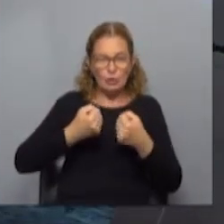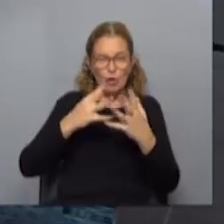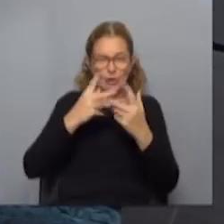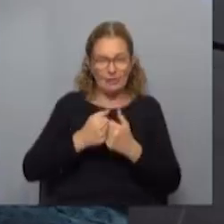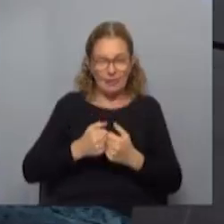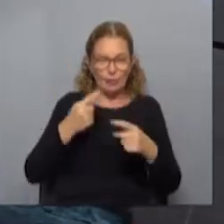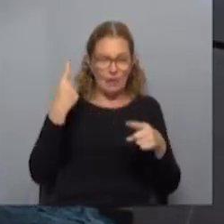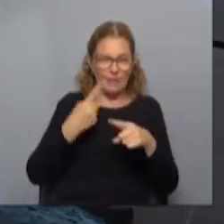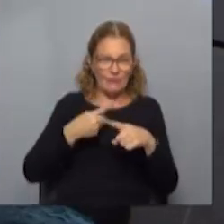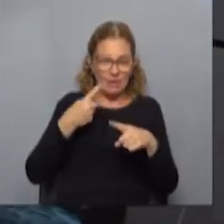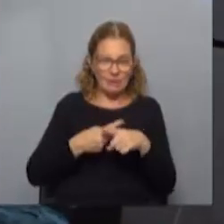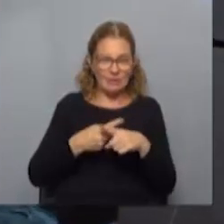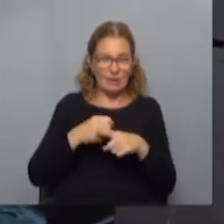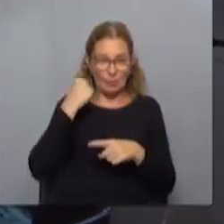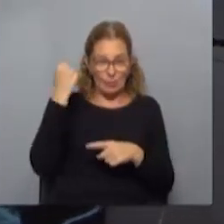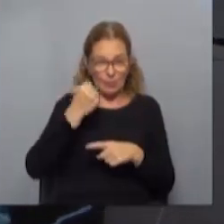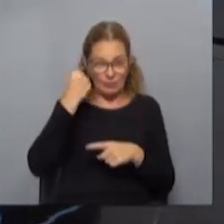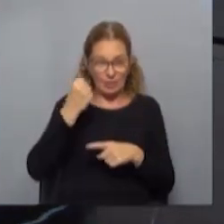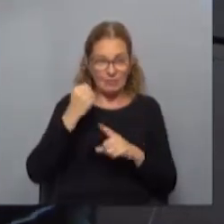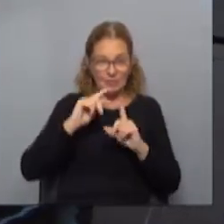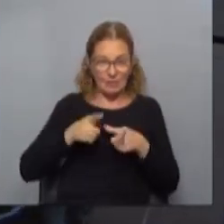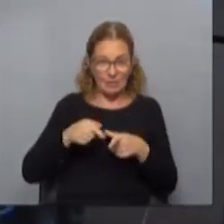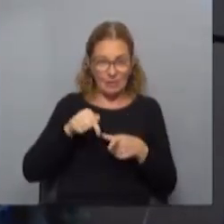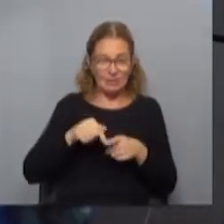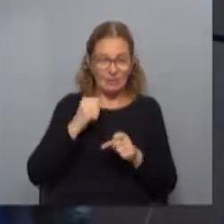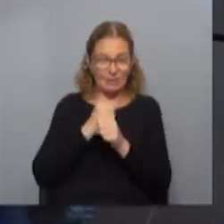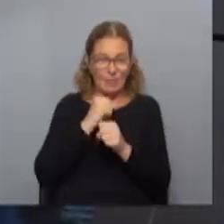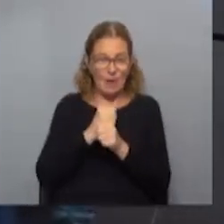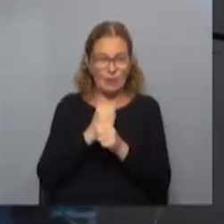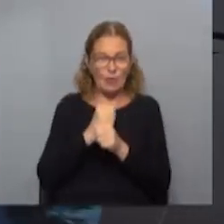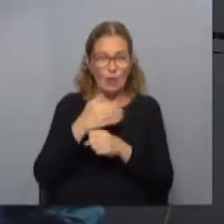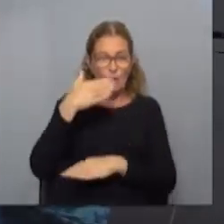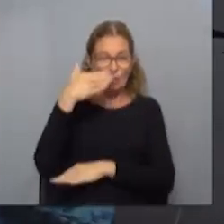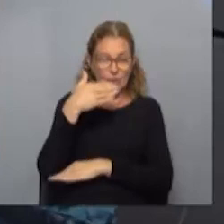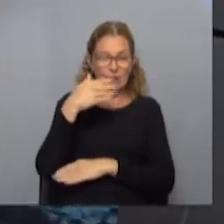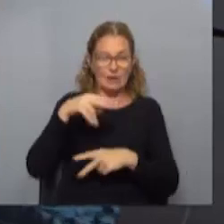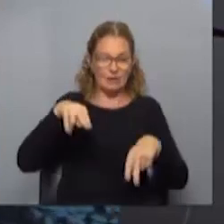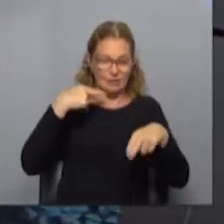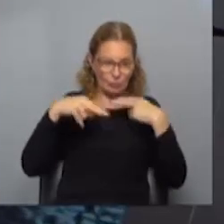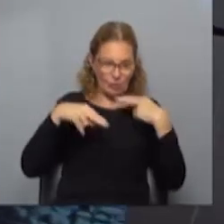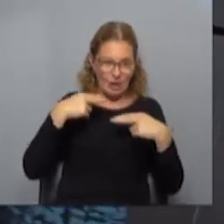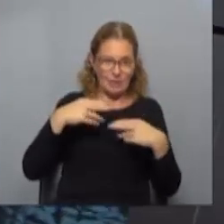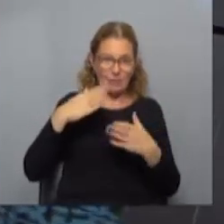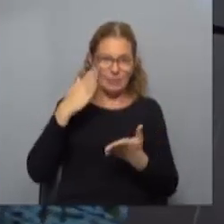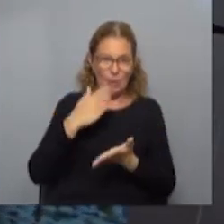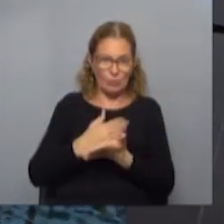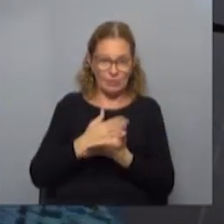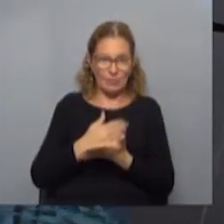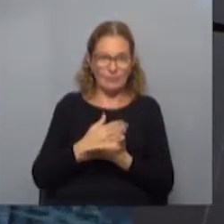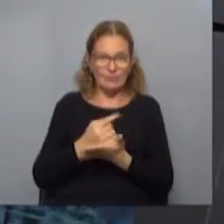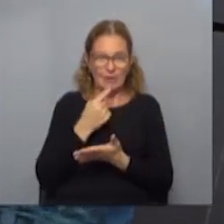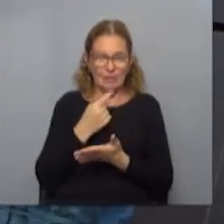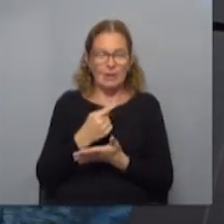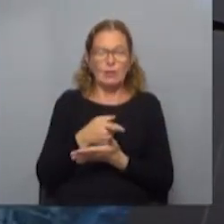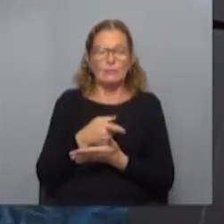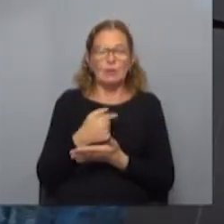organizadores de eventos, que son muy importantes en esta labor, hoteles ni hablar y restaurantes, dejo para el último caso lo que nosotros